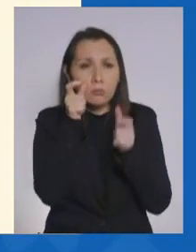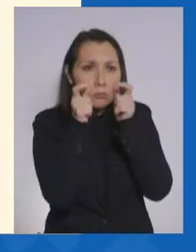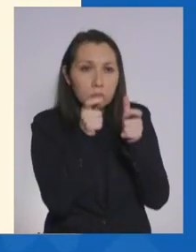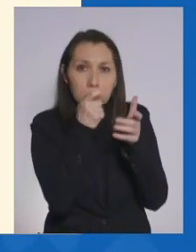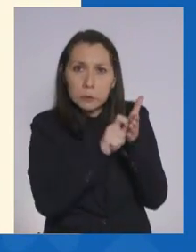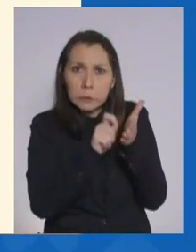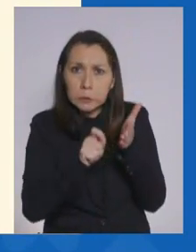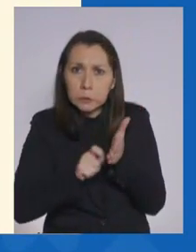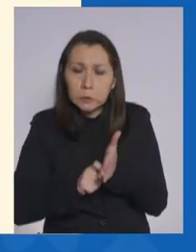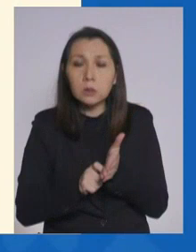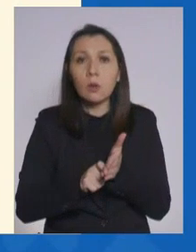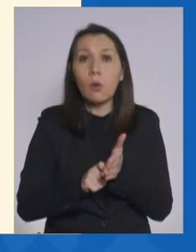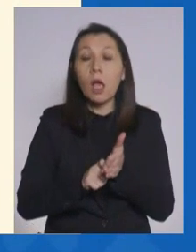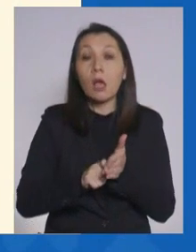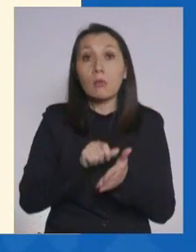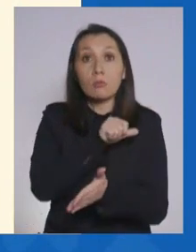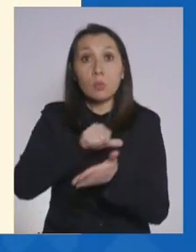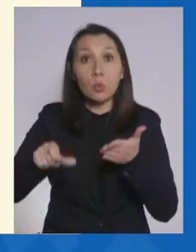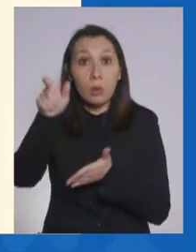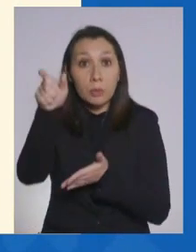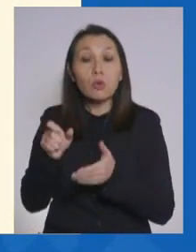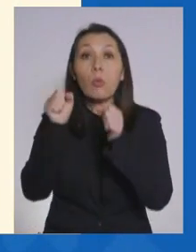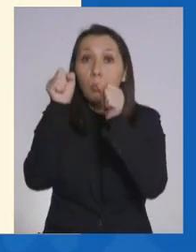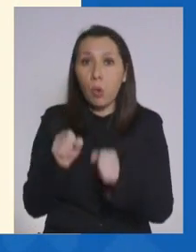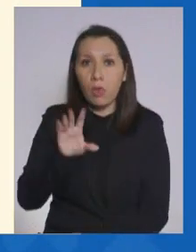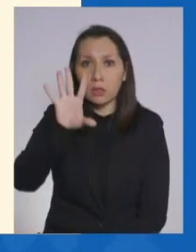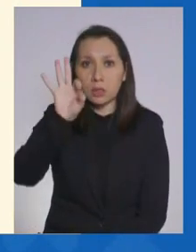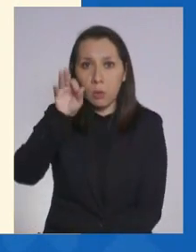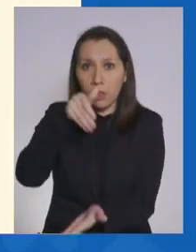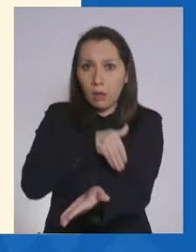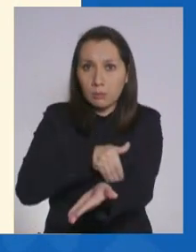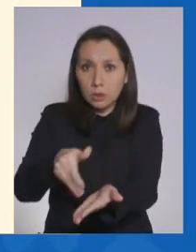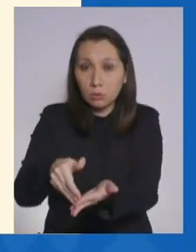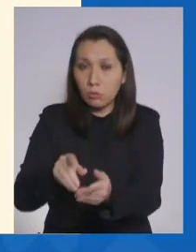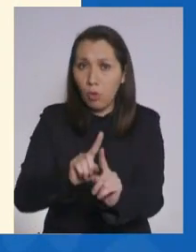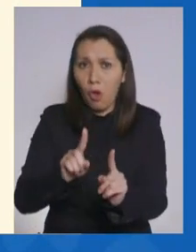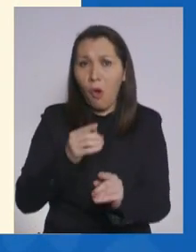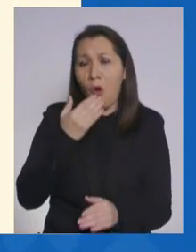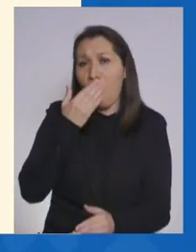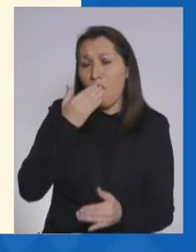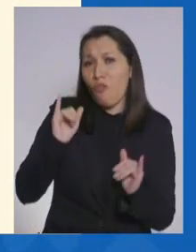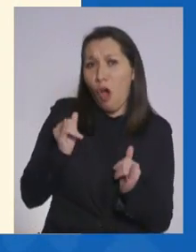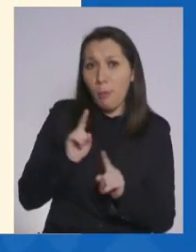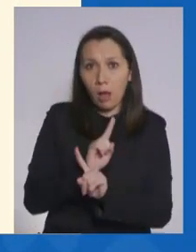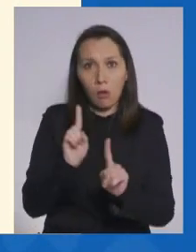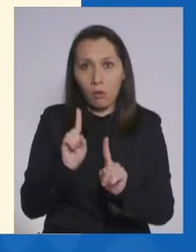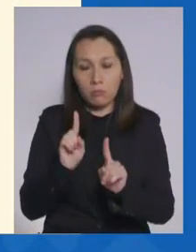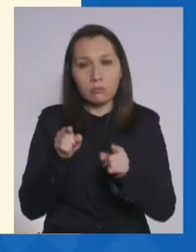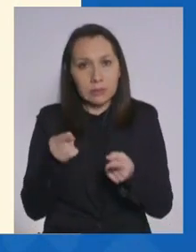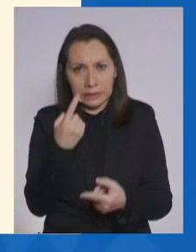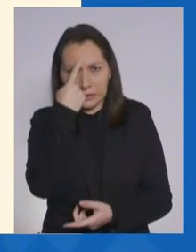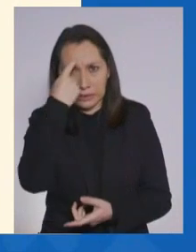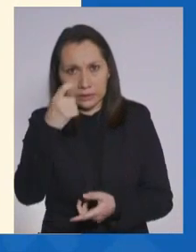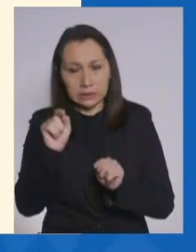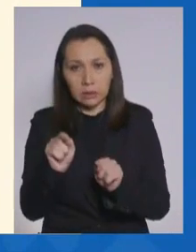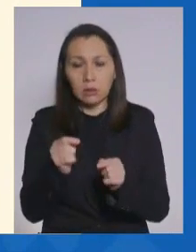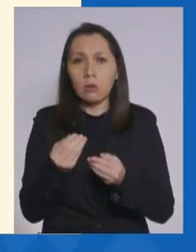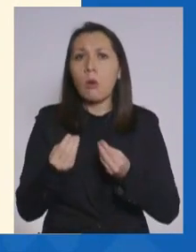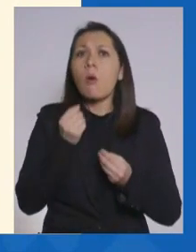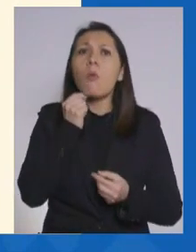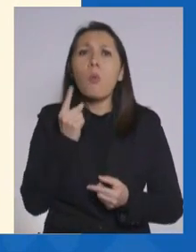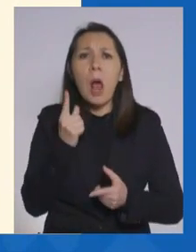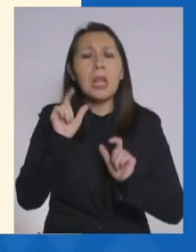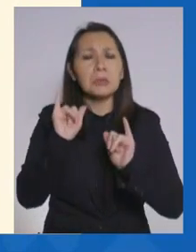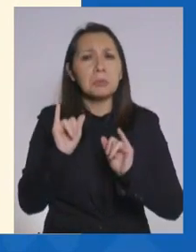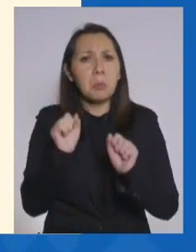un infractor hasta 50 millones de pesos de multa. Esto no es broma. ¿Qué es lo que van a poder hacer los